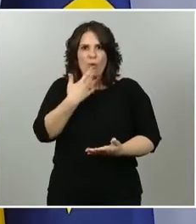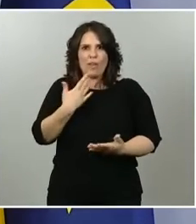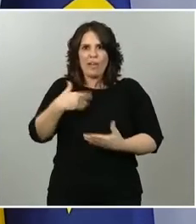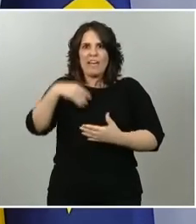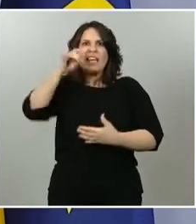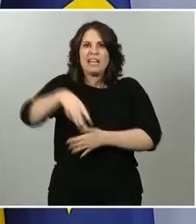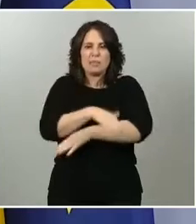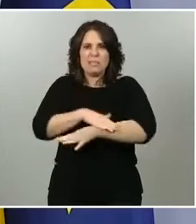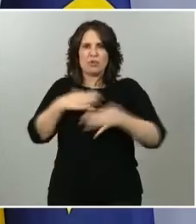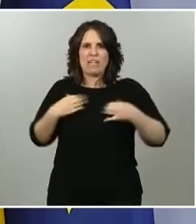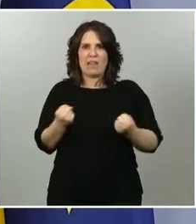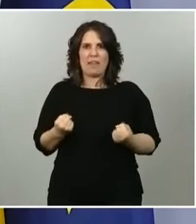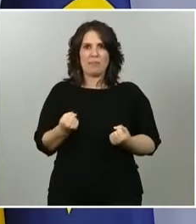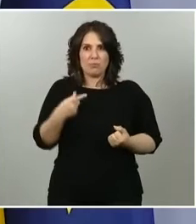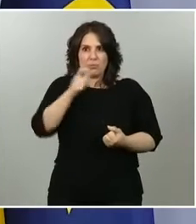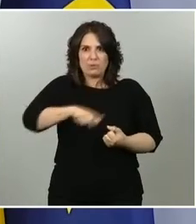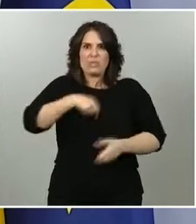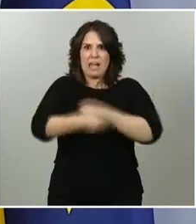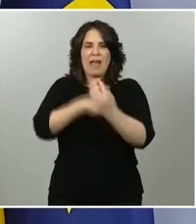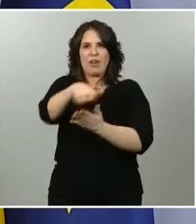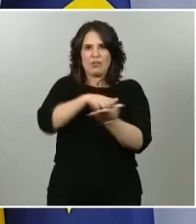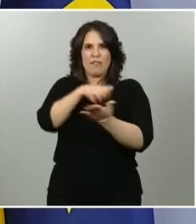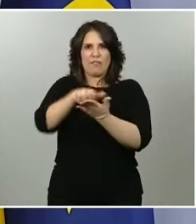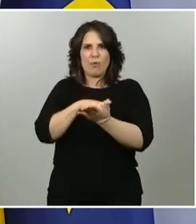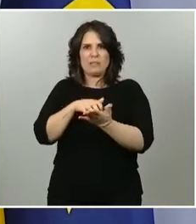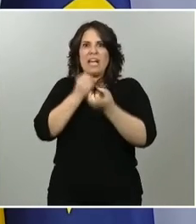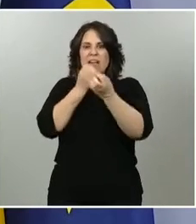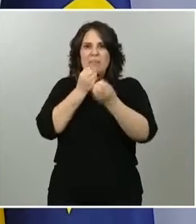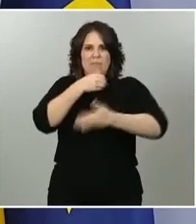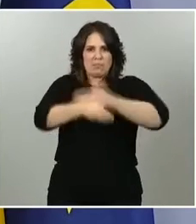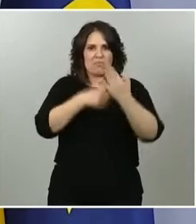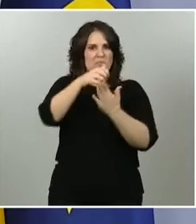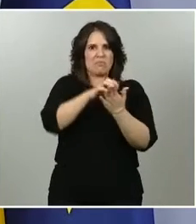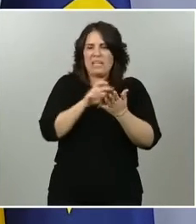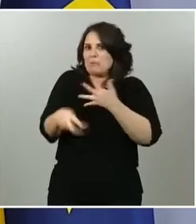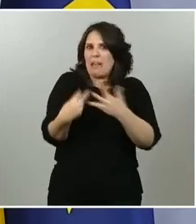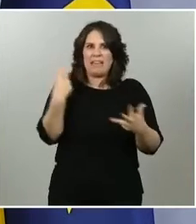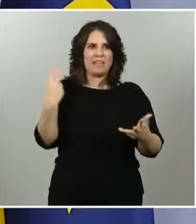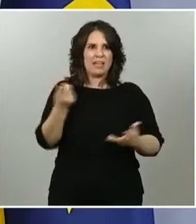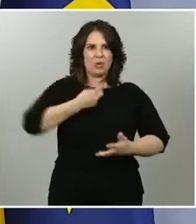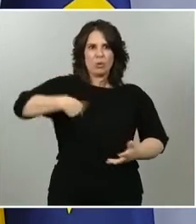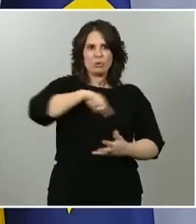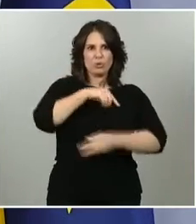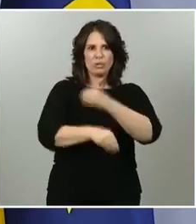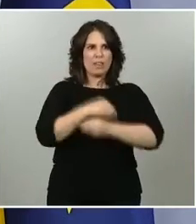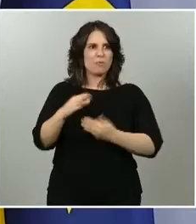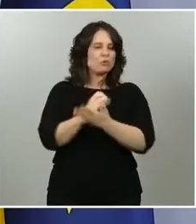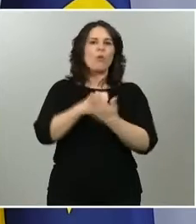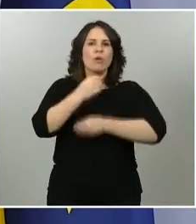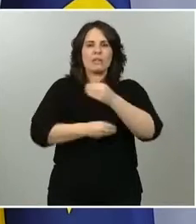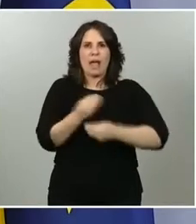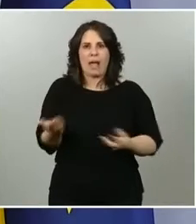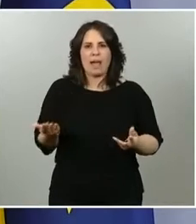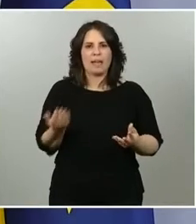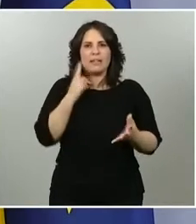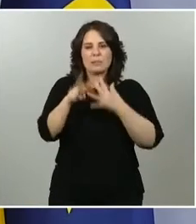son las personas que hacen estos informes y el procedimiento es claro, bonito y transparente. Y, evidentemente, nos atendremos a todo lo que disponga la ley respecto a la transparencia de todos